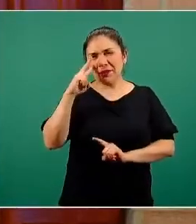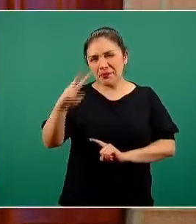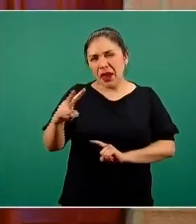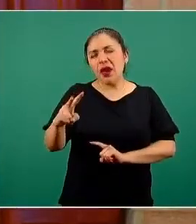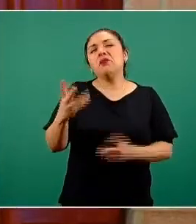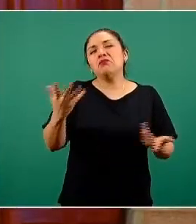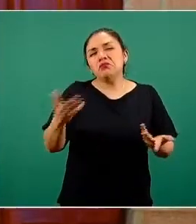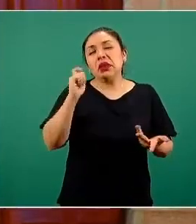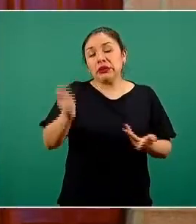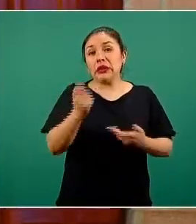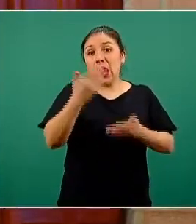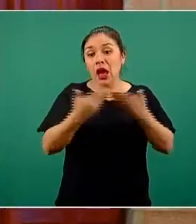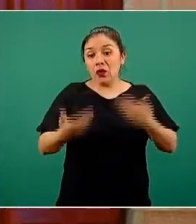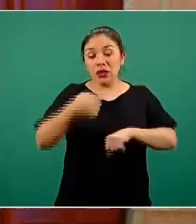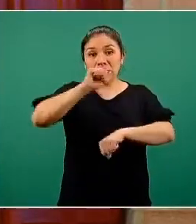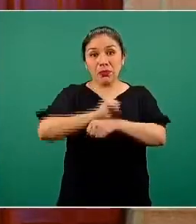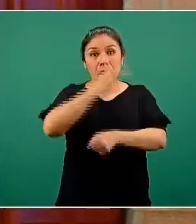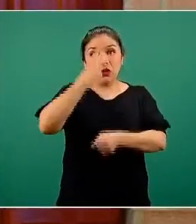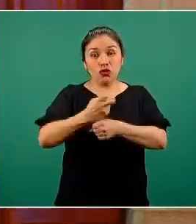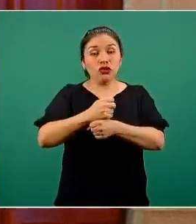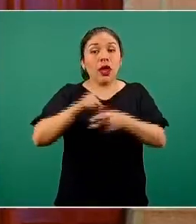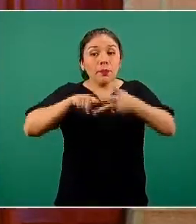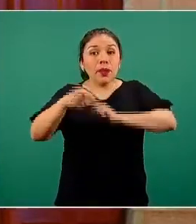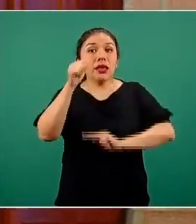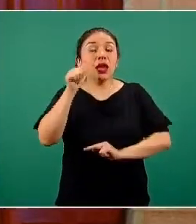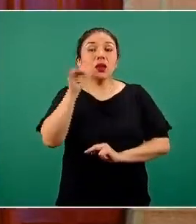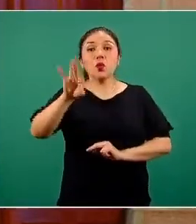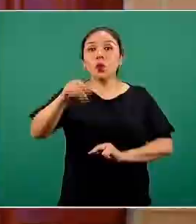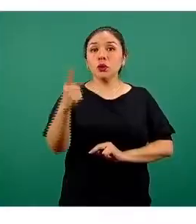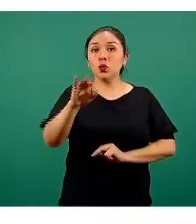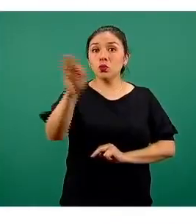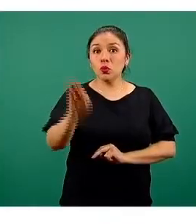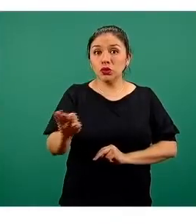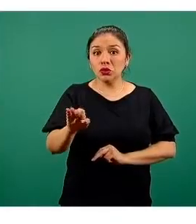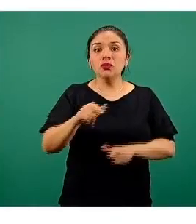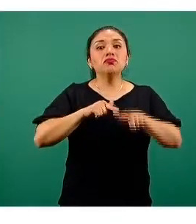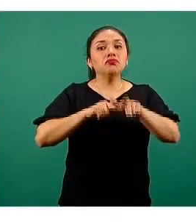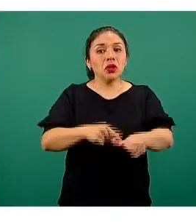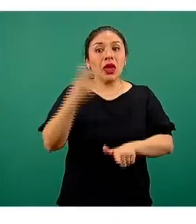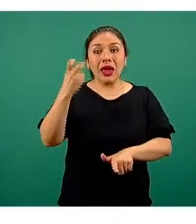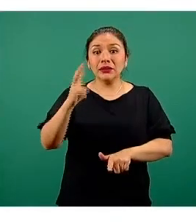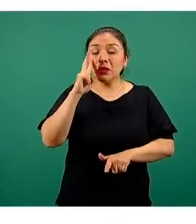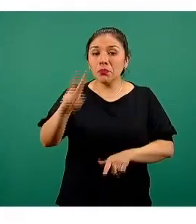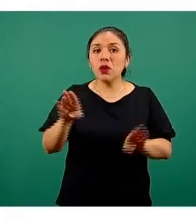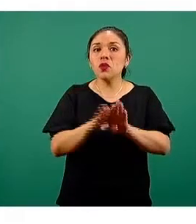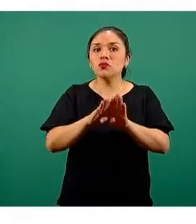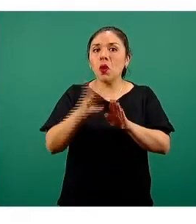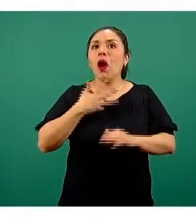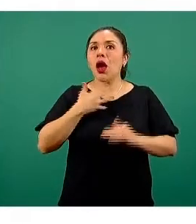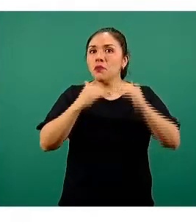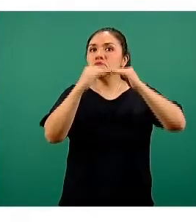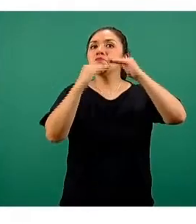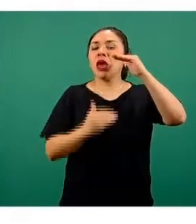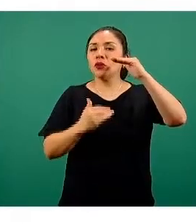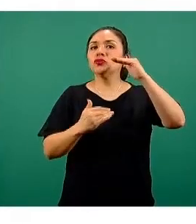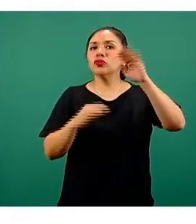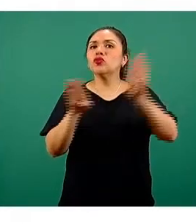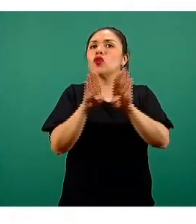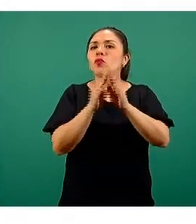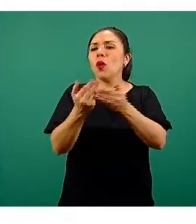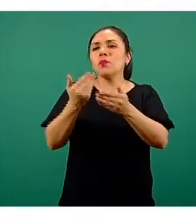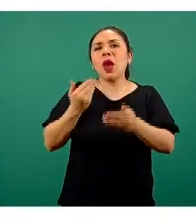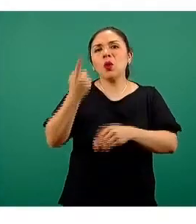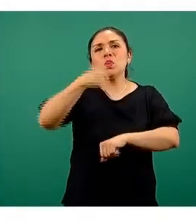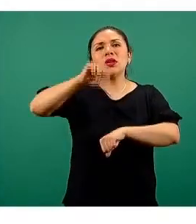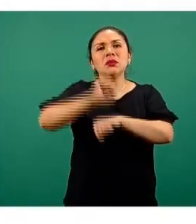positividad que para la semana 2 abrió ayer en 41% y también significó una disminución de cómo cerró la